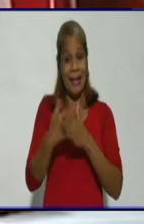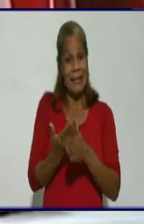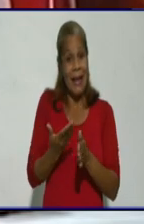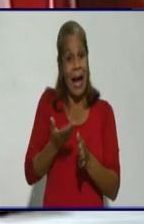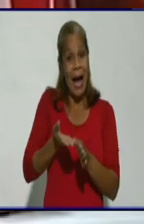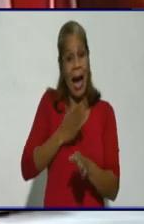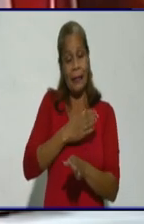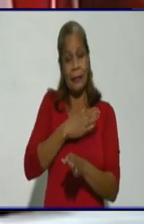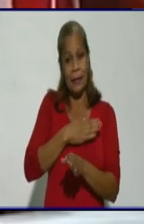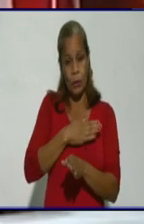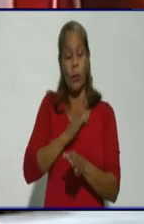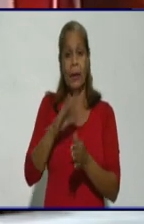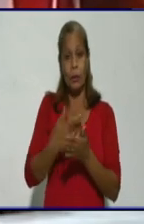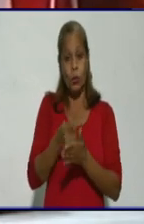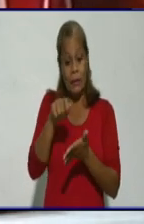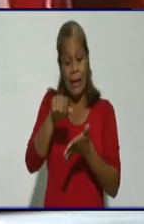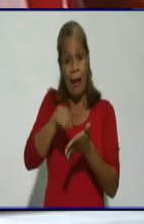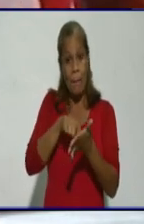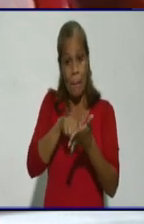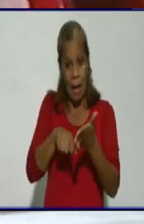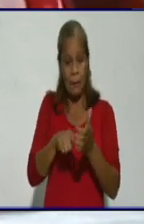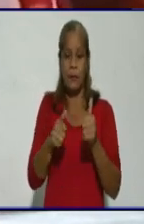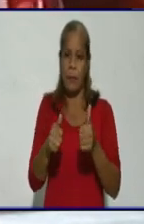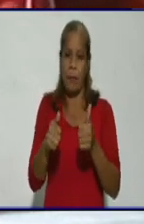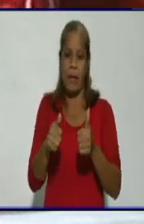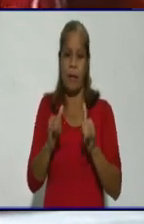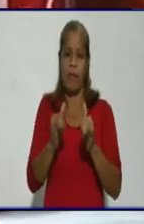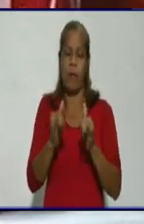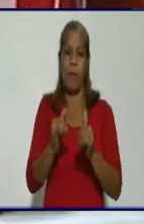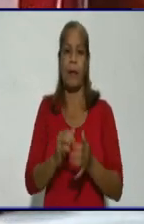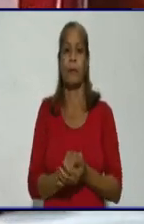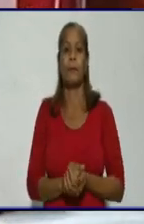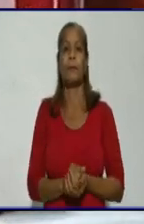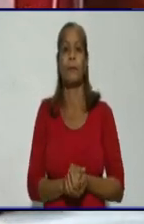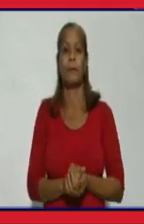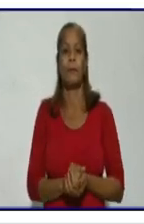diseñado ese sistema de comunicación. Vamos a hacer un alto en la conversación, doctor.